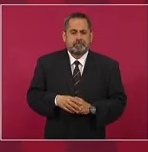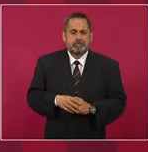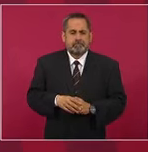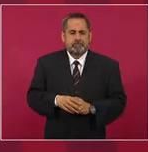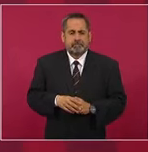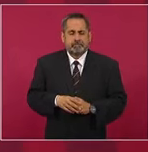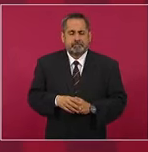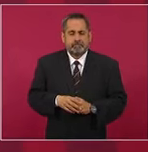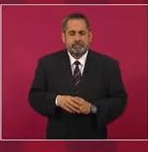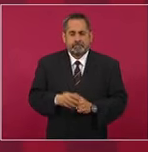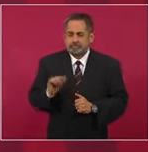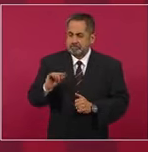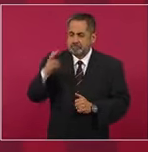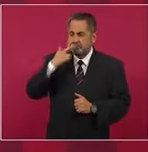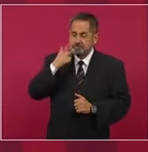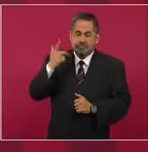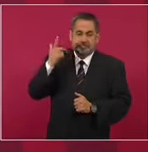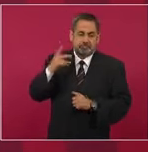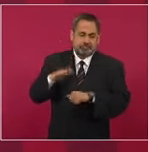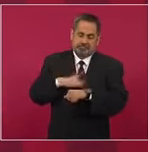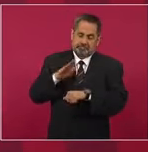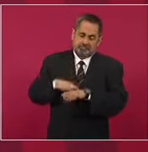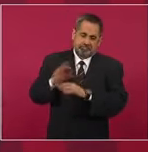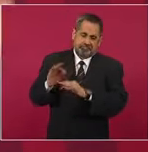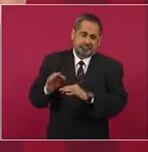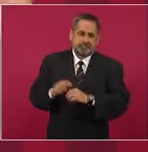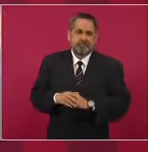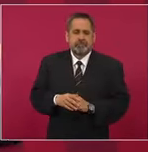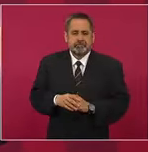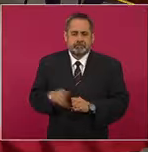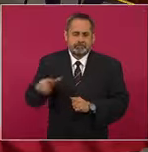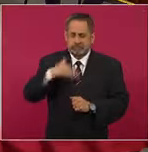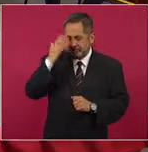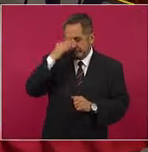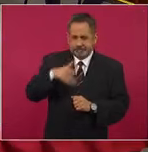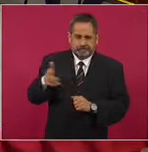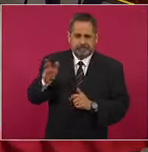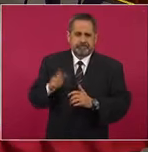de primera, ya todos saben.